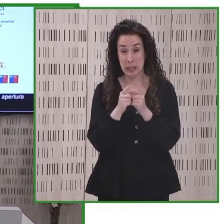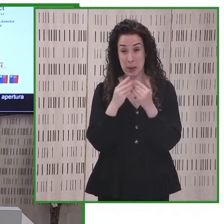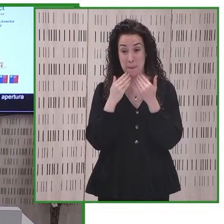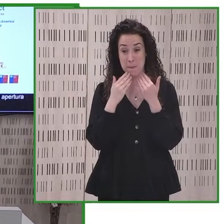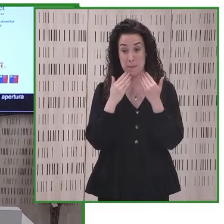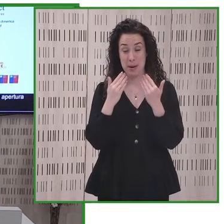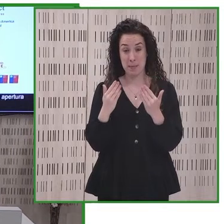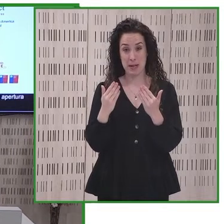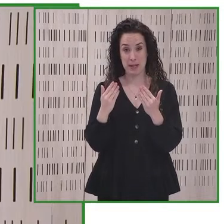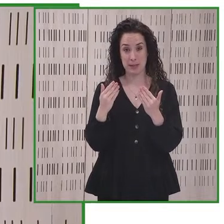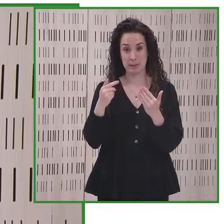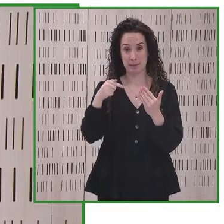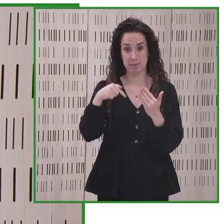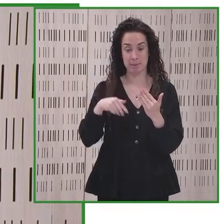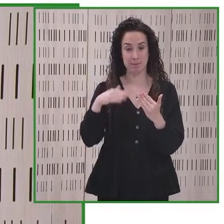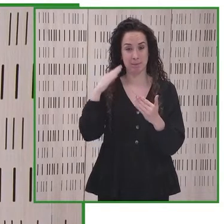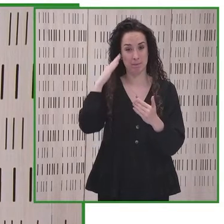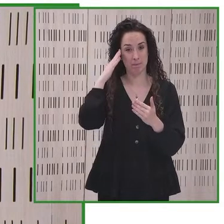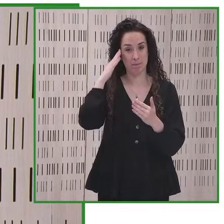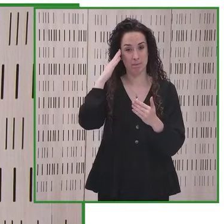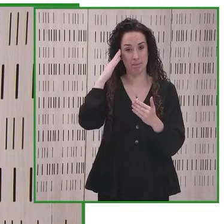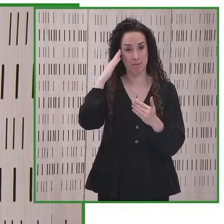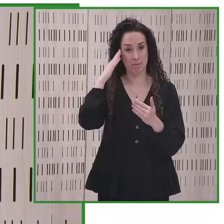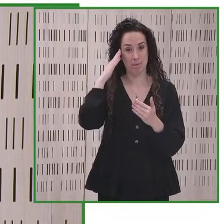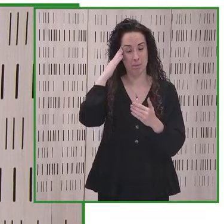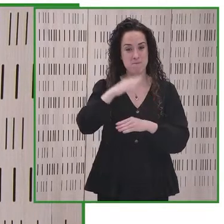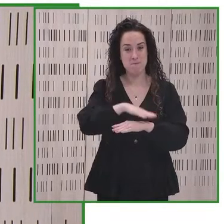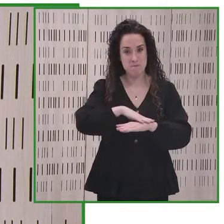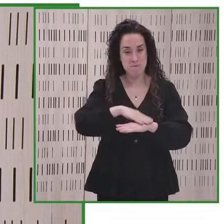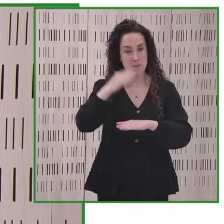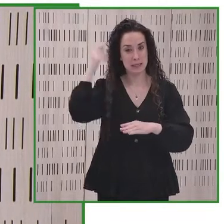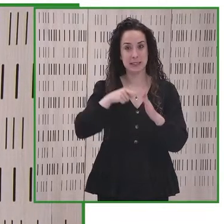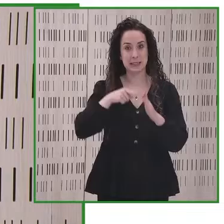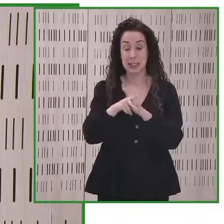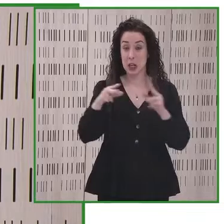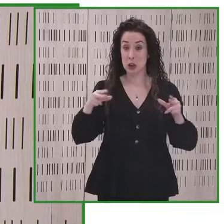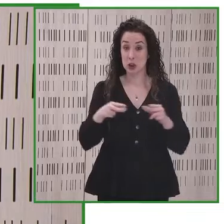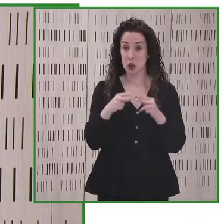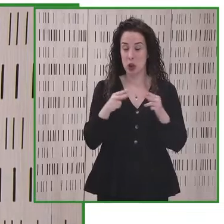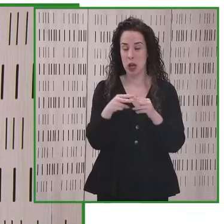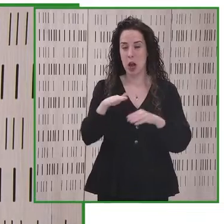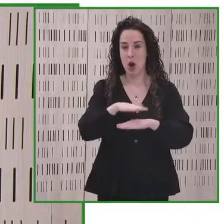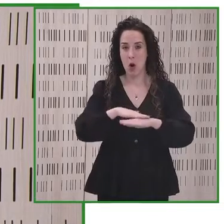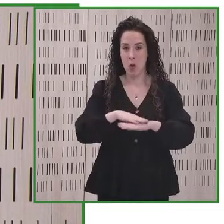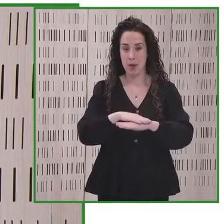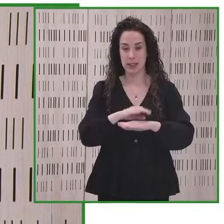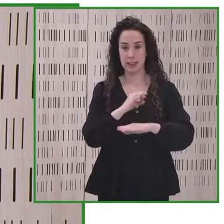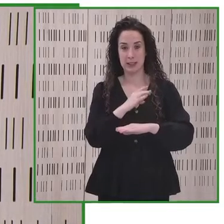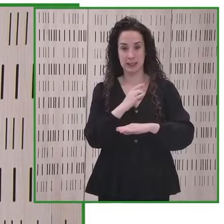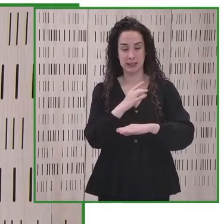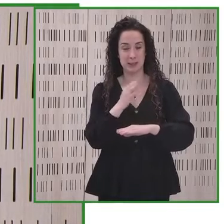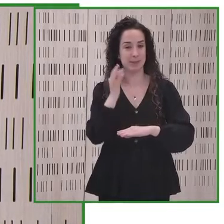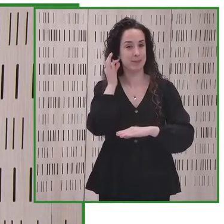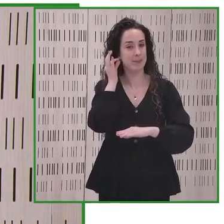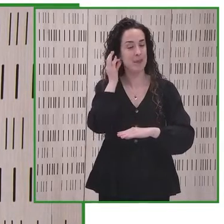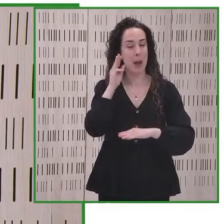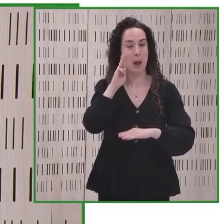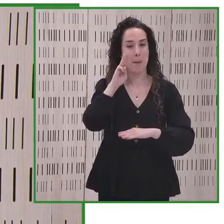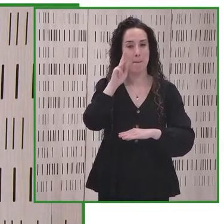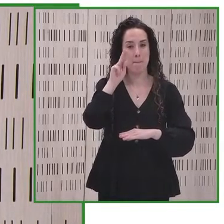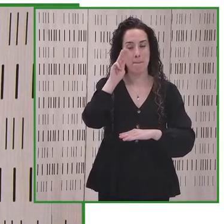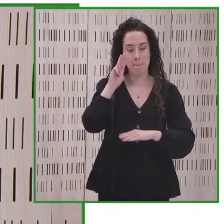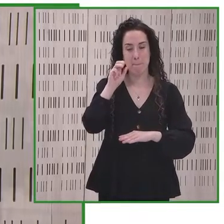que nos manda la ministra subrogante de la señora Paula Poblete